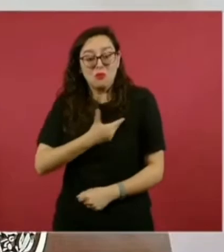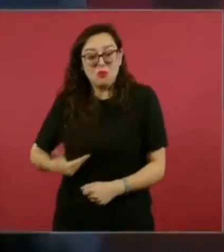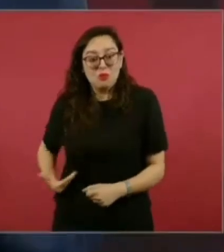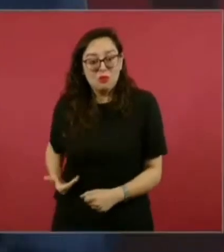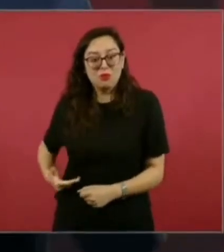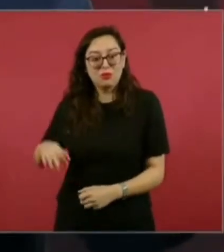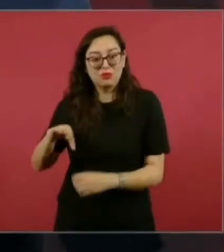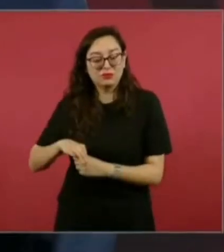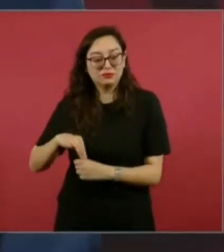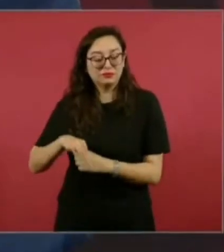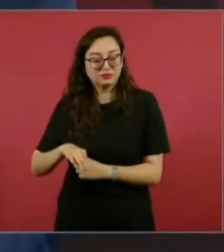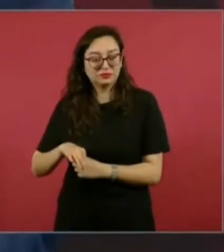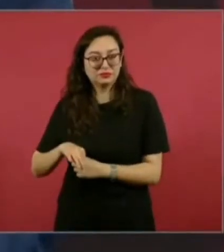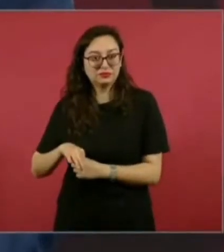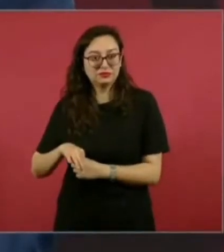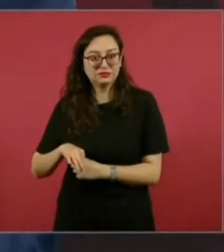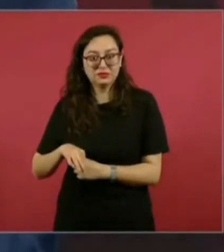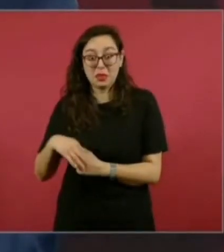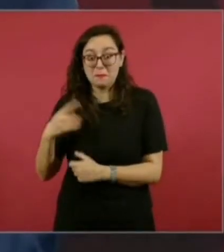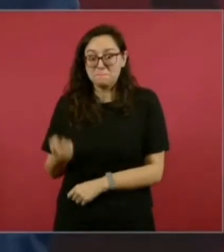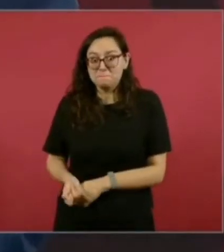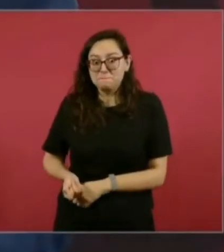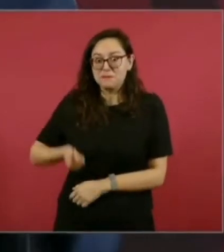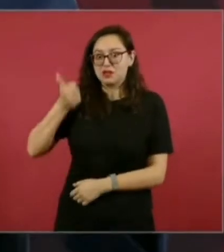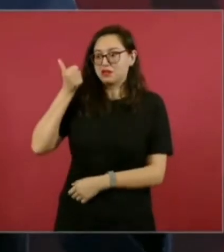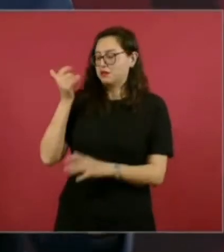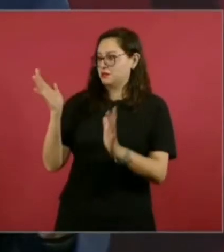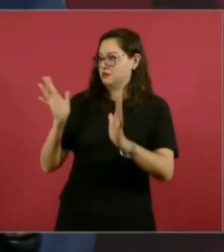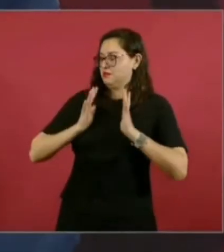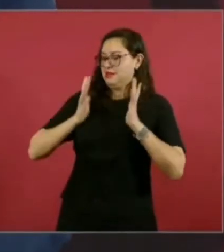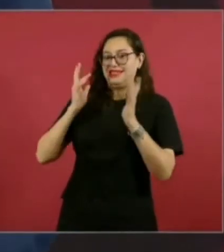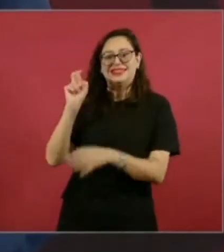se había visto eso, nunca.